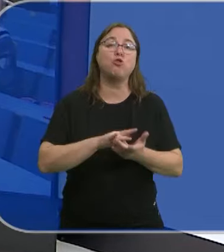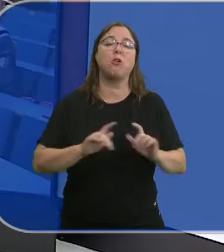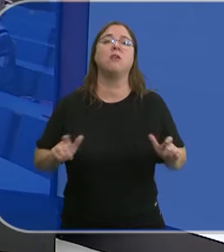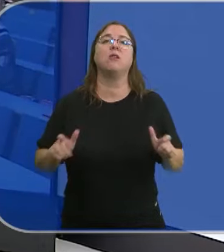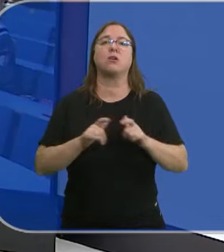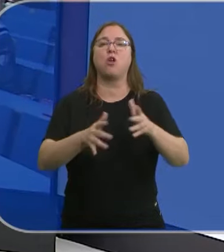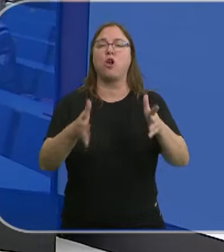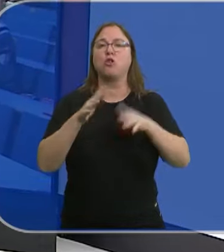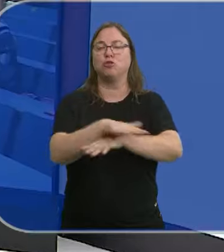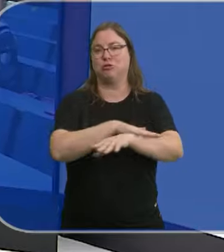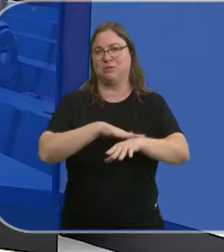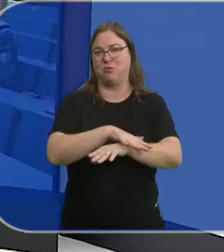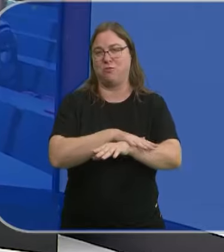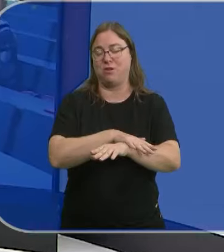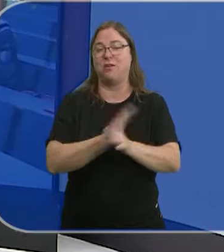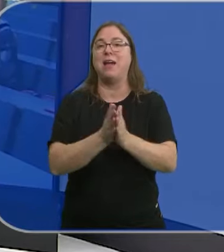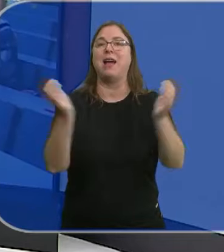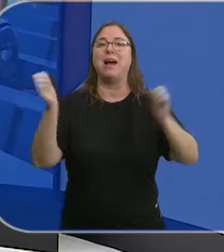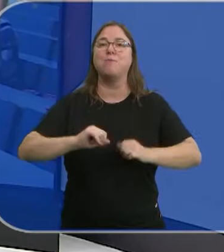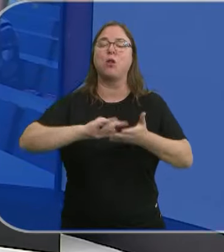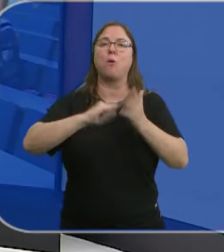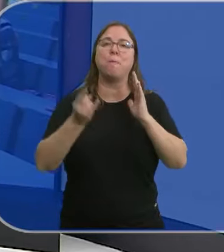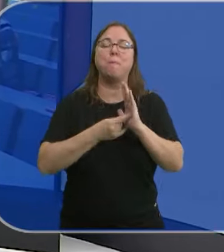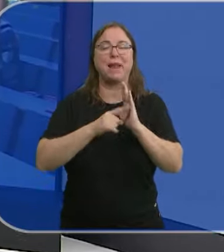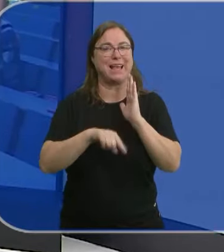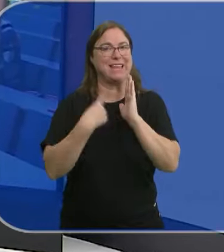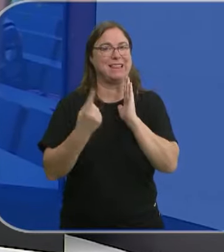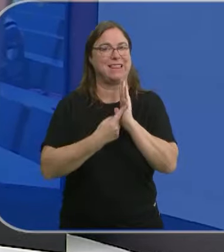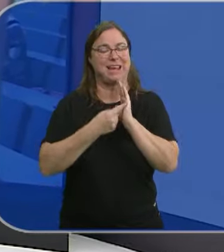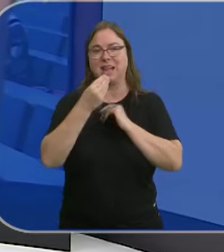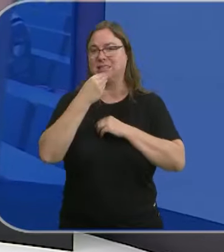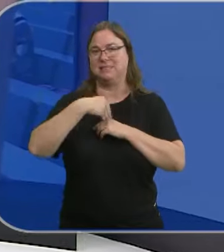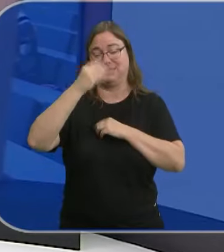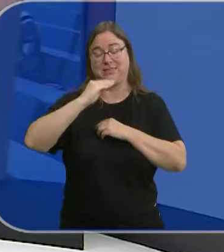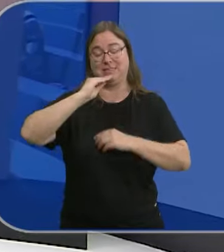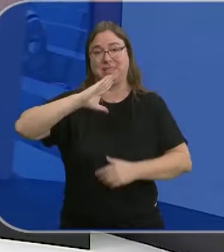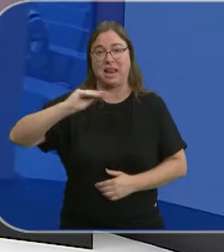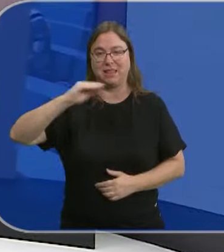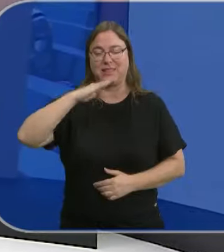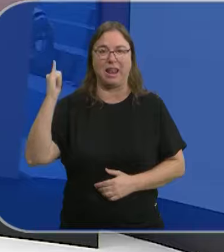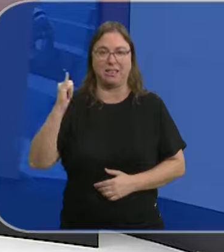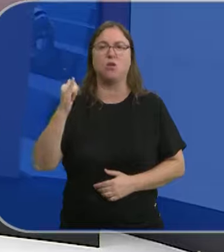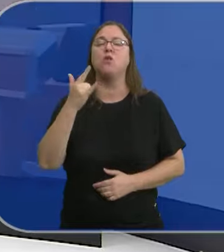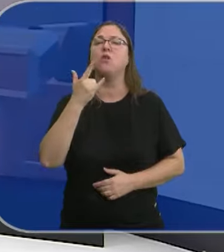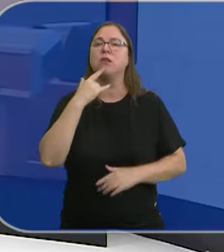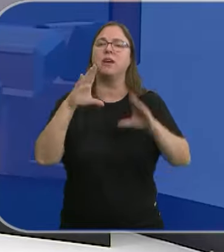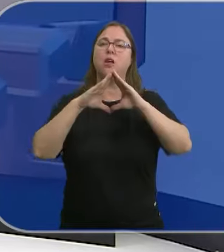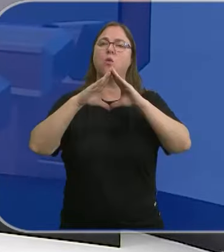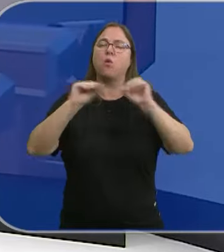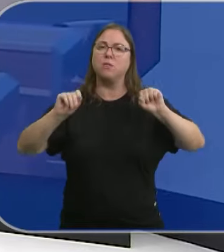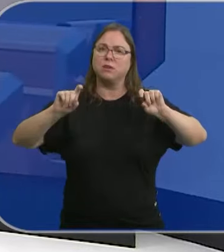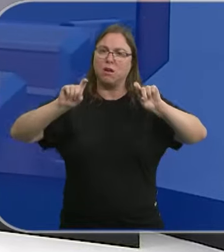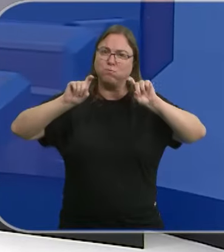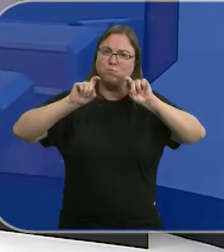Consejo de Gobierno de la Junta que ha aprobado el Plan Integral del Talento. Castilla y León quiere fortalecer la universidad y acoger y retener a los mejores.